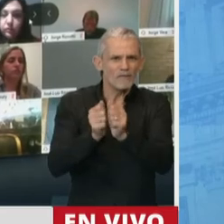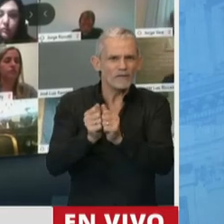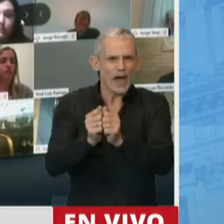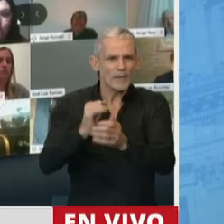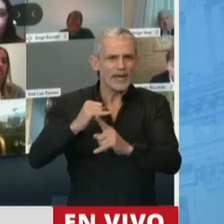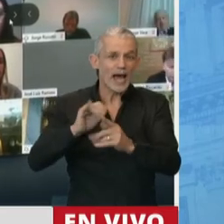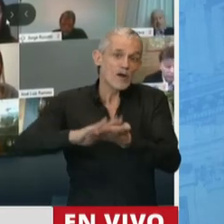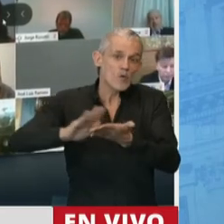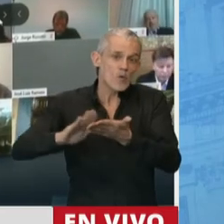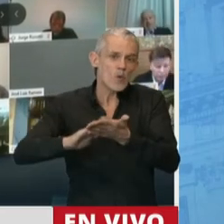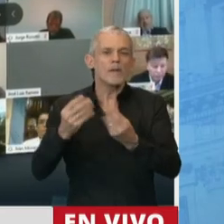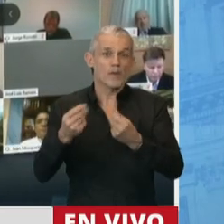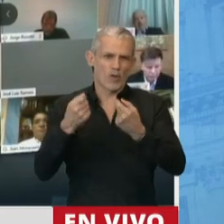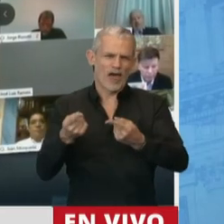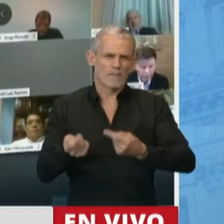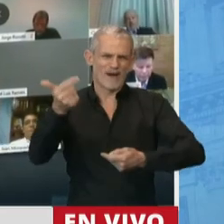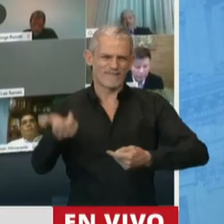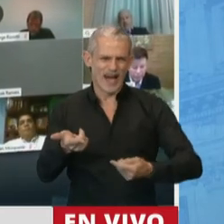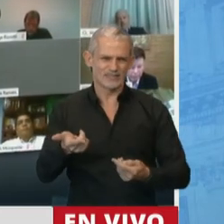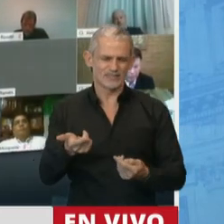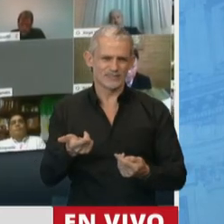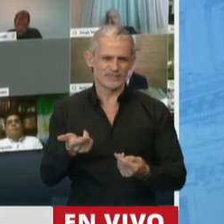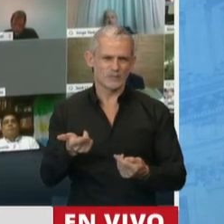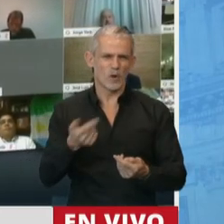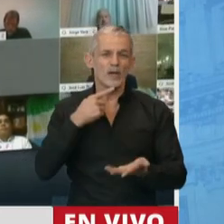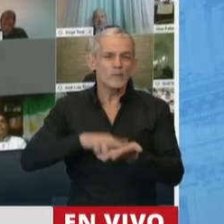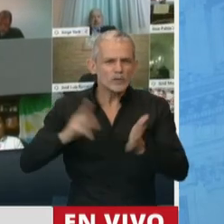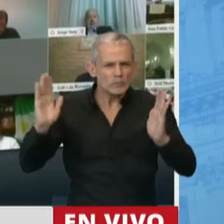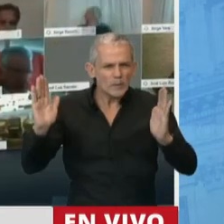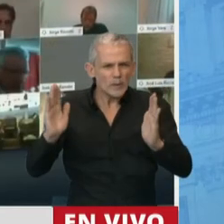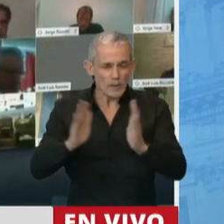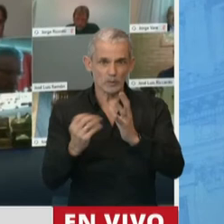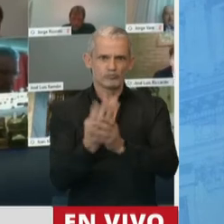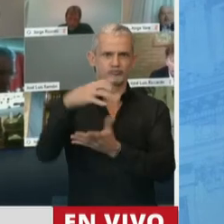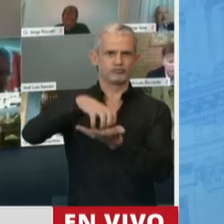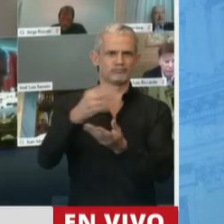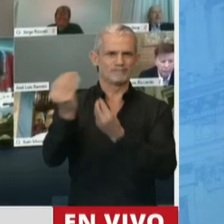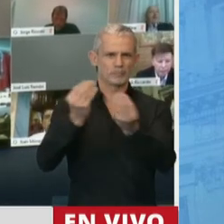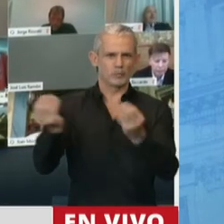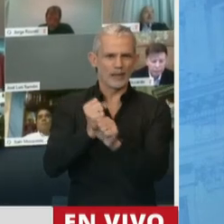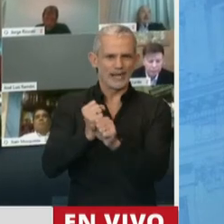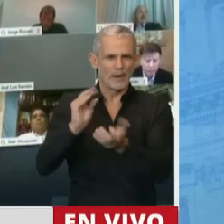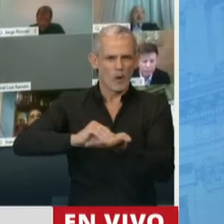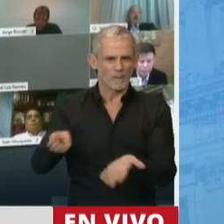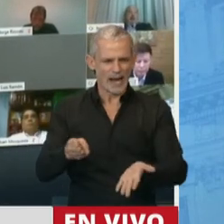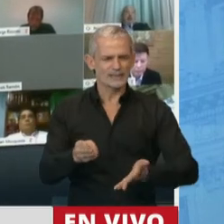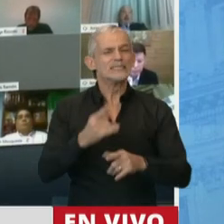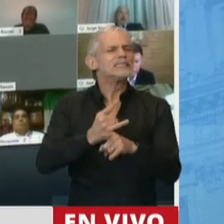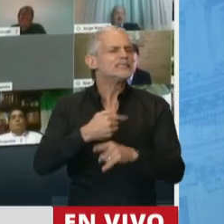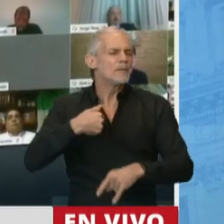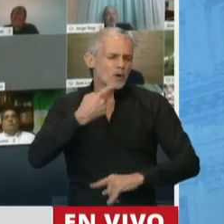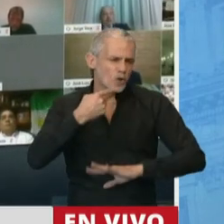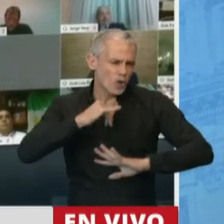esas mayores facilidades hagan que aumente la creación de trabajo. Siempre decimos que lo que